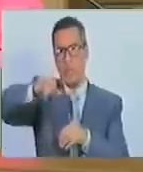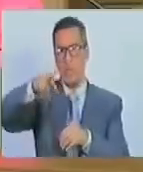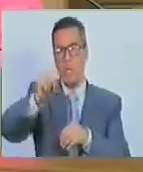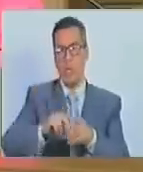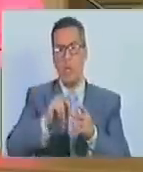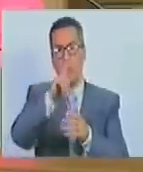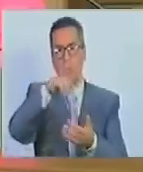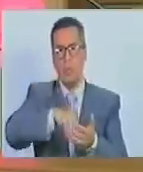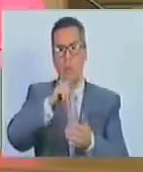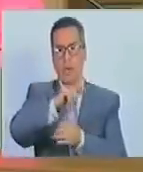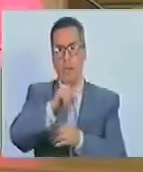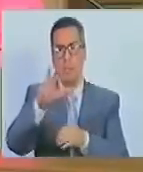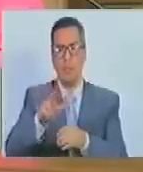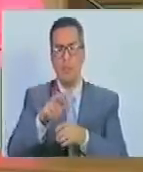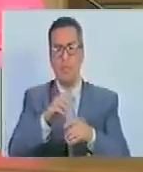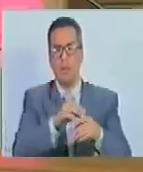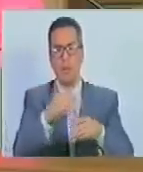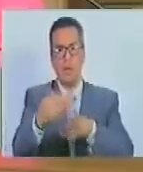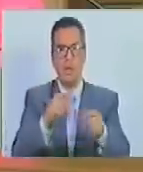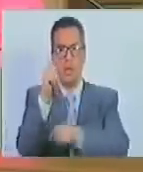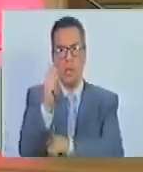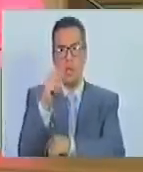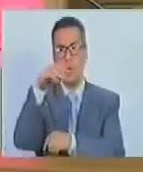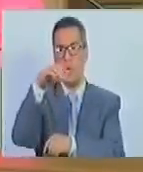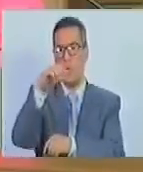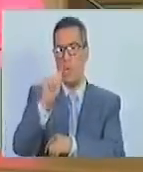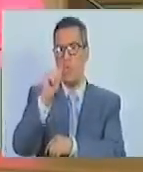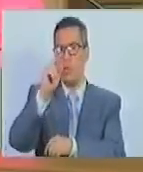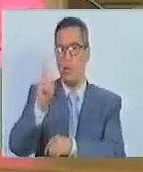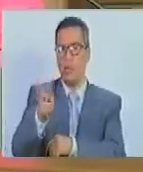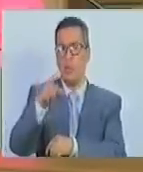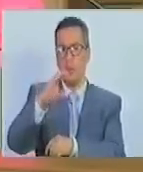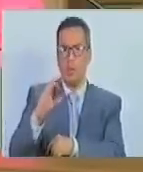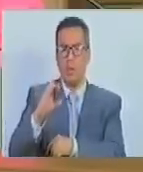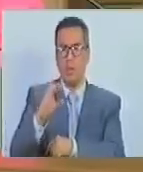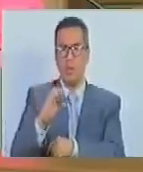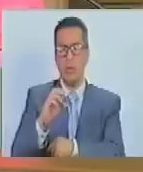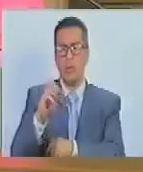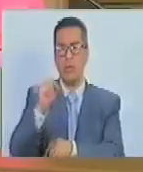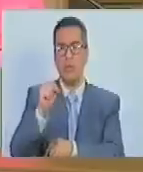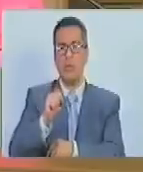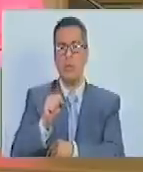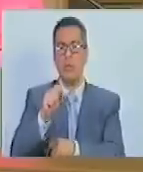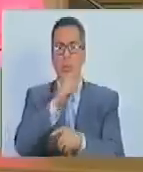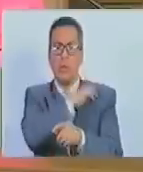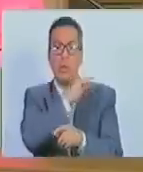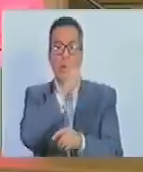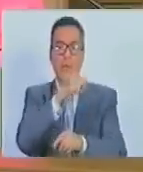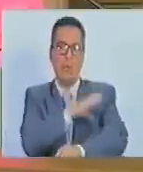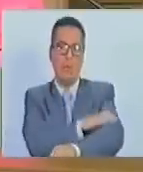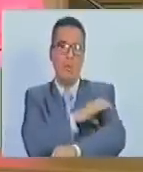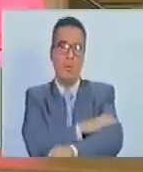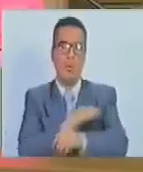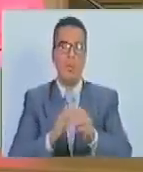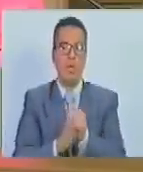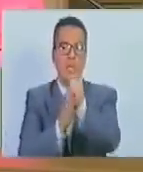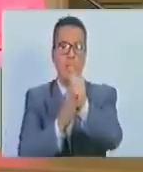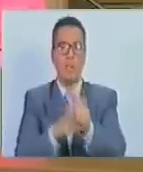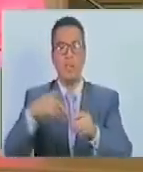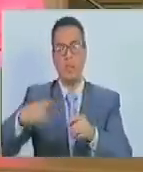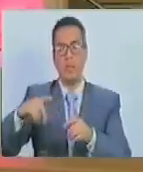2023, suscrito por el diputado Alfonso Enrique Campos Jesús Ruhm, jefe de la oposición de la Alianza